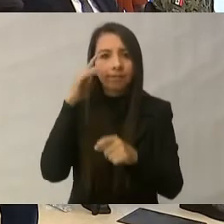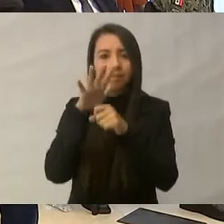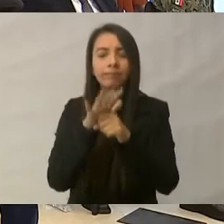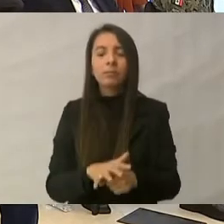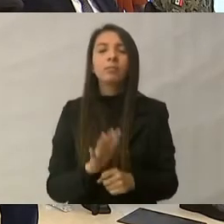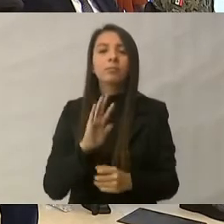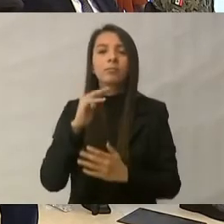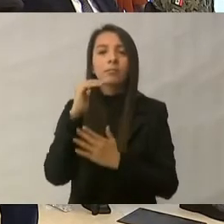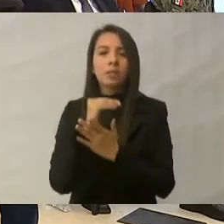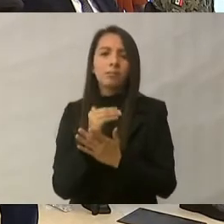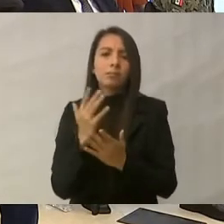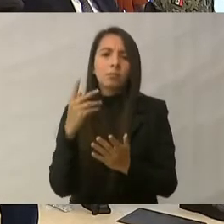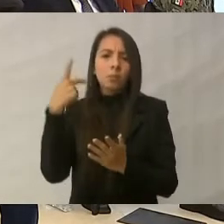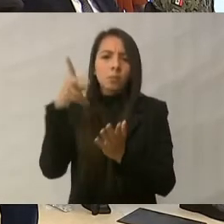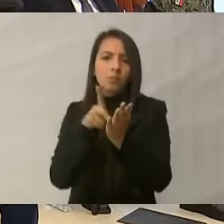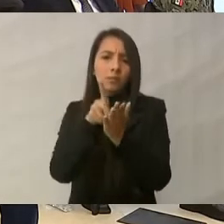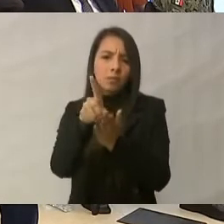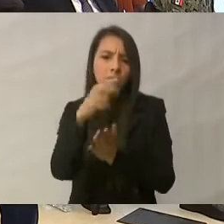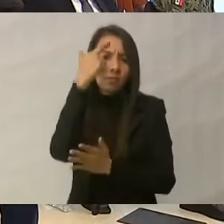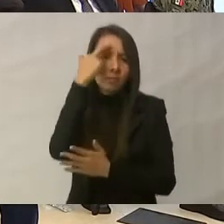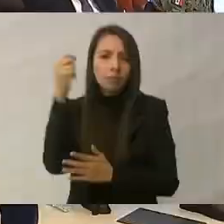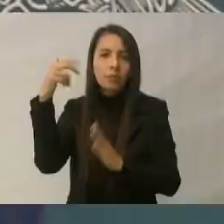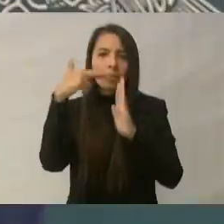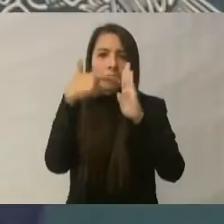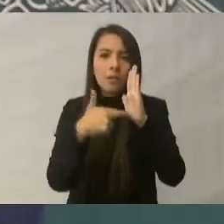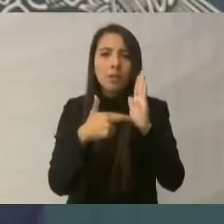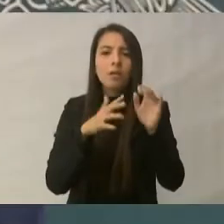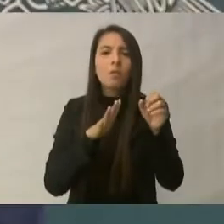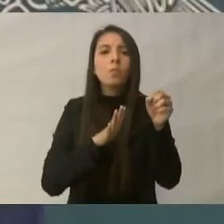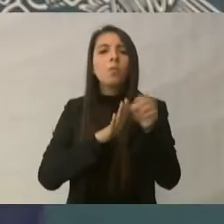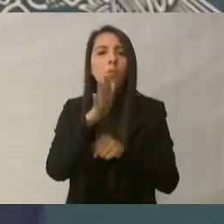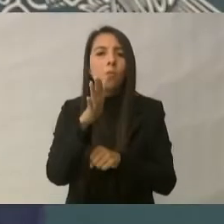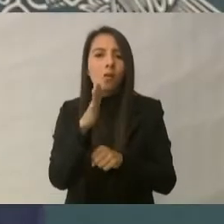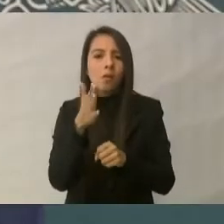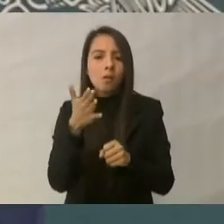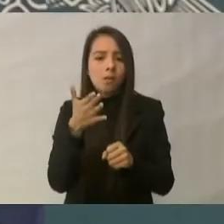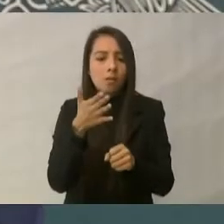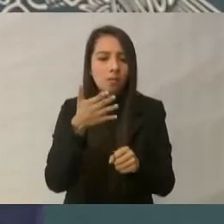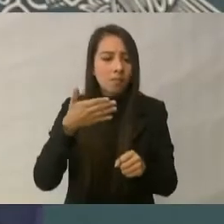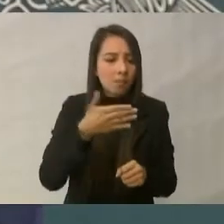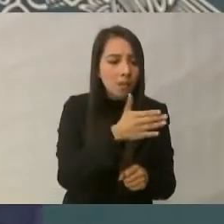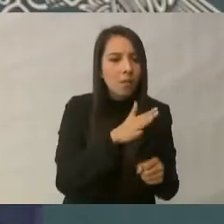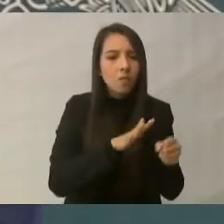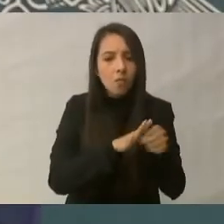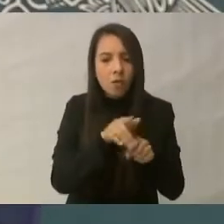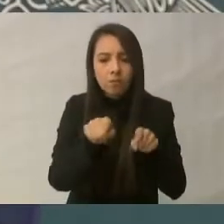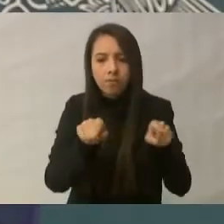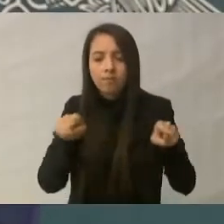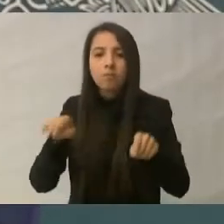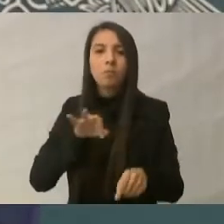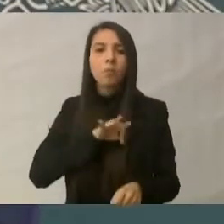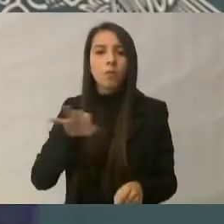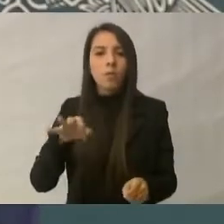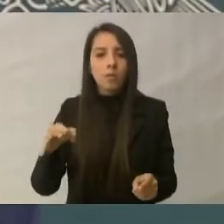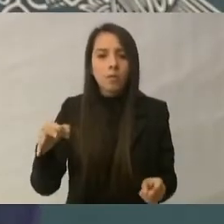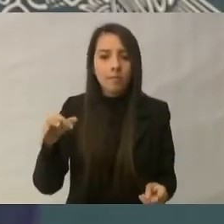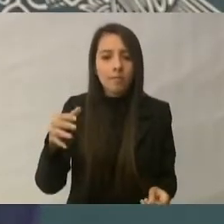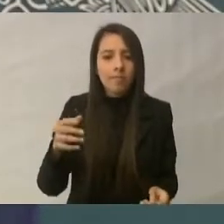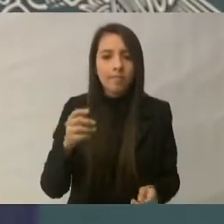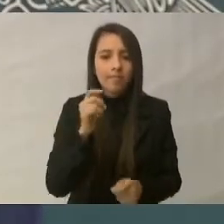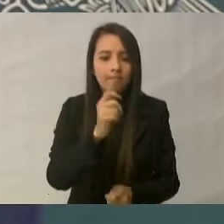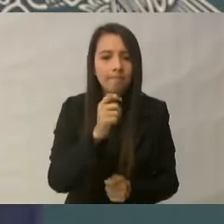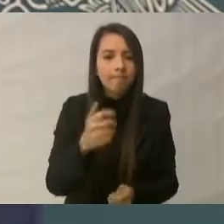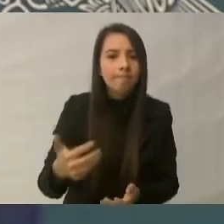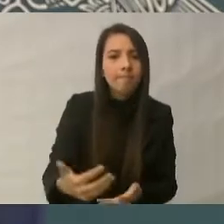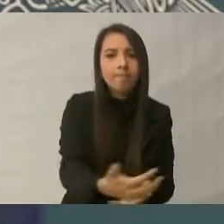derecho ellos a establecer sus reglas acerca de qué tipo de productos pesqueros y las condiciones para que sean capturados